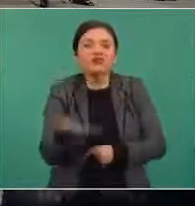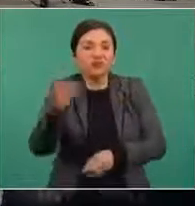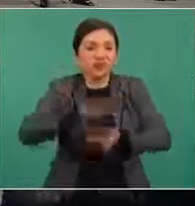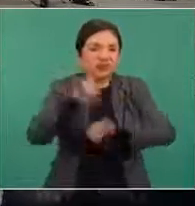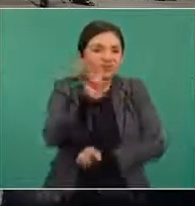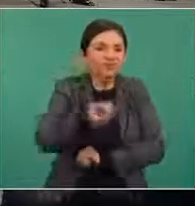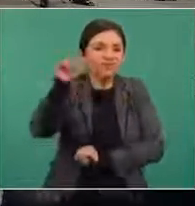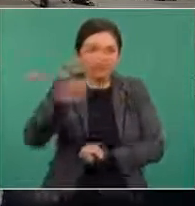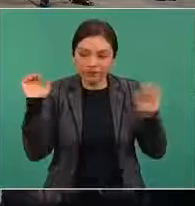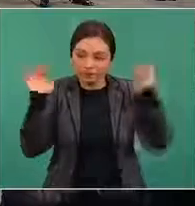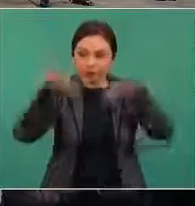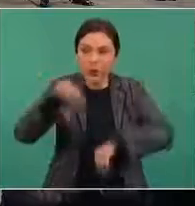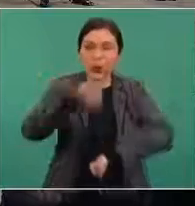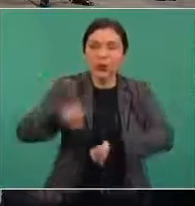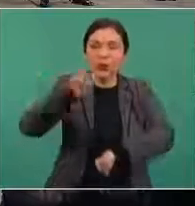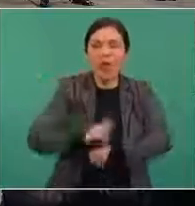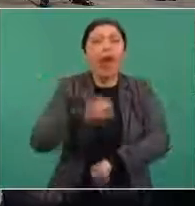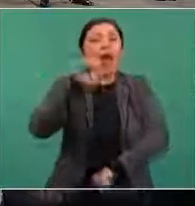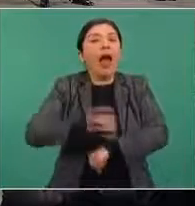de los medios de comunicación.